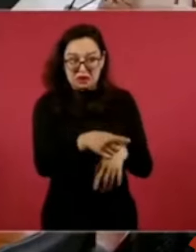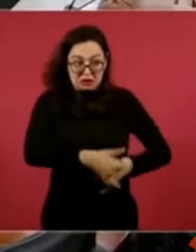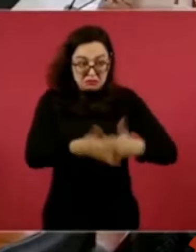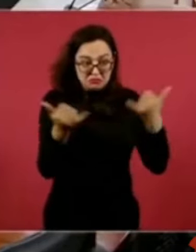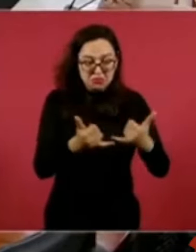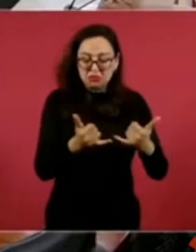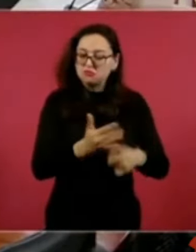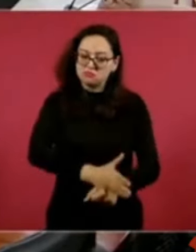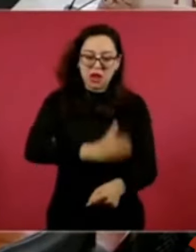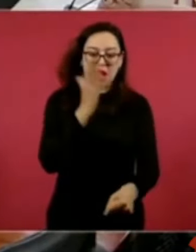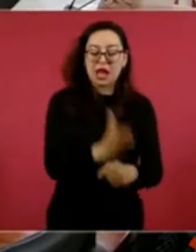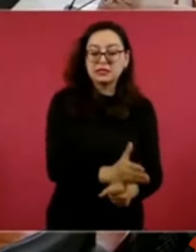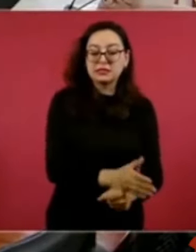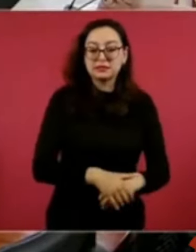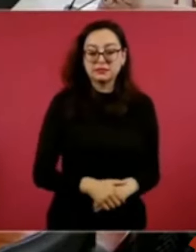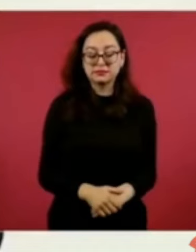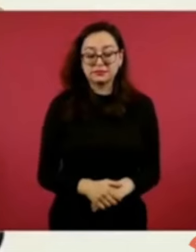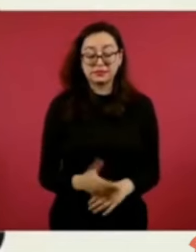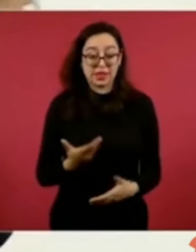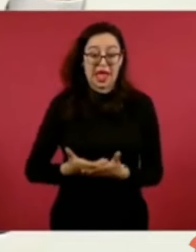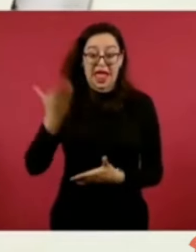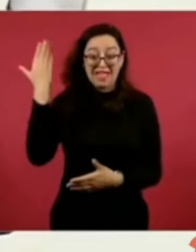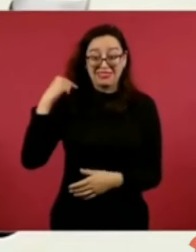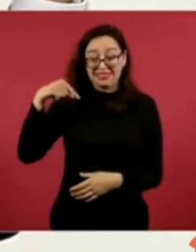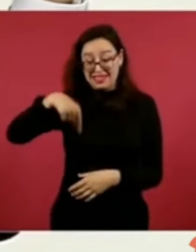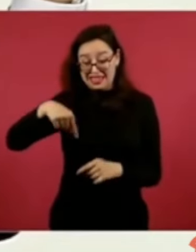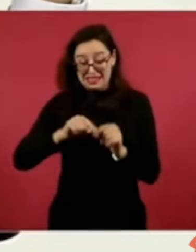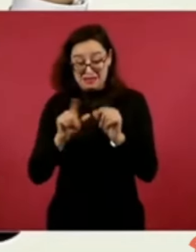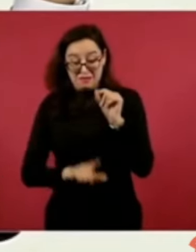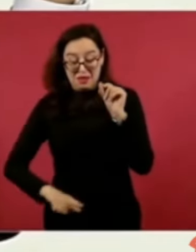Pero aquí padecíamos las dos cosas en México.